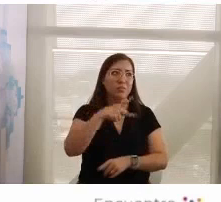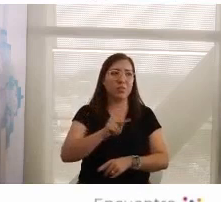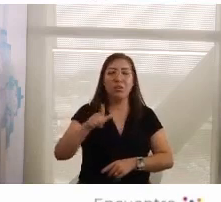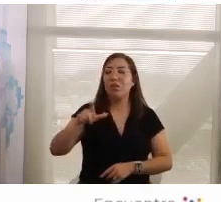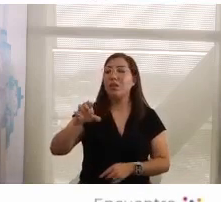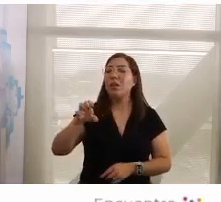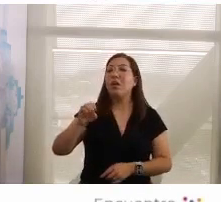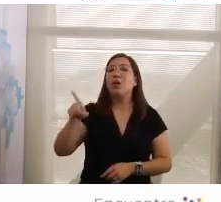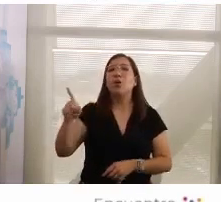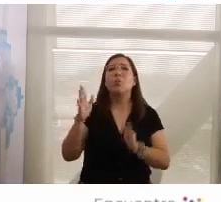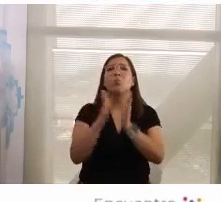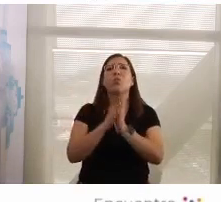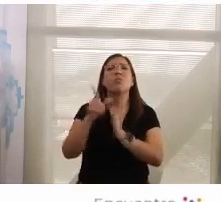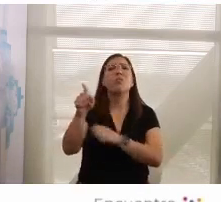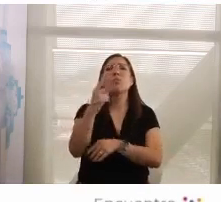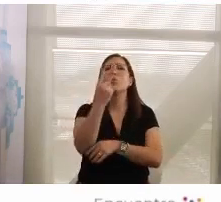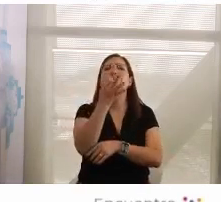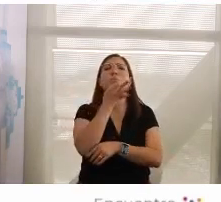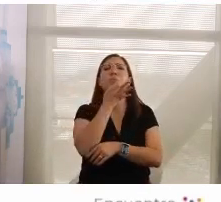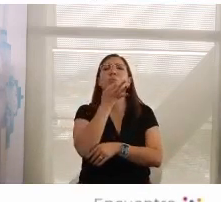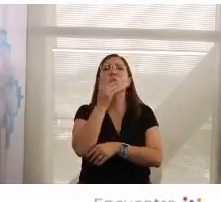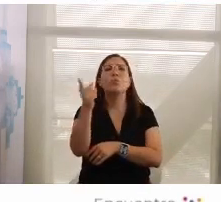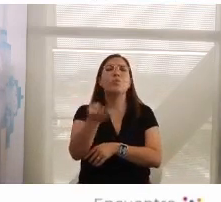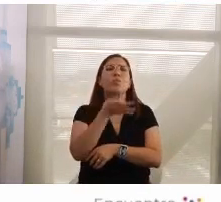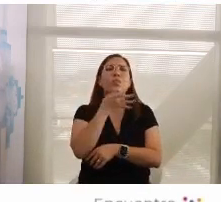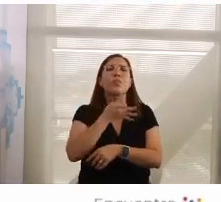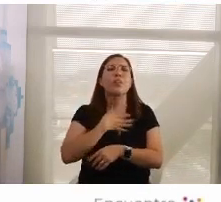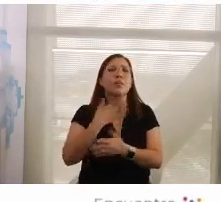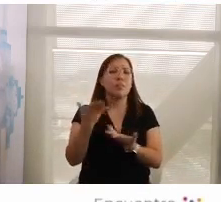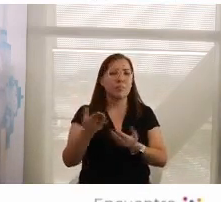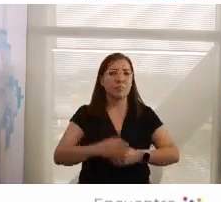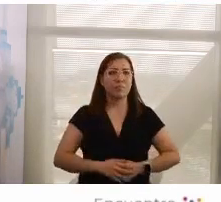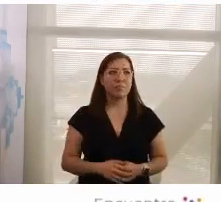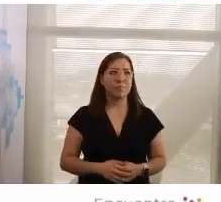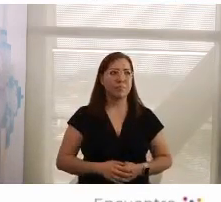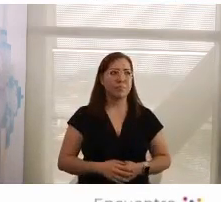cierre en dos minutos, nos encantaría escucharte.